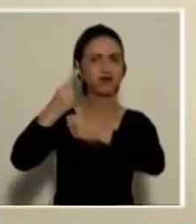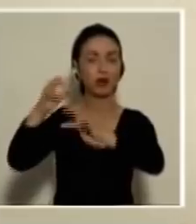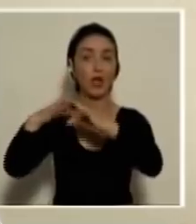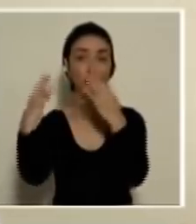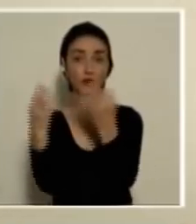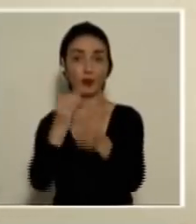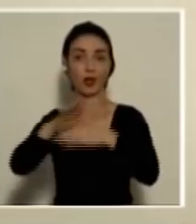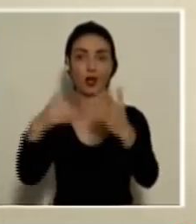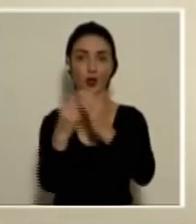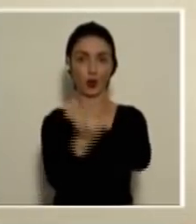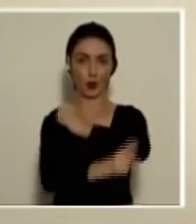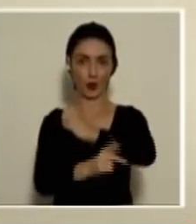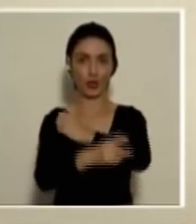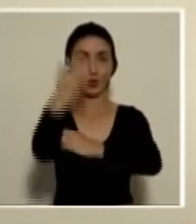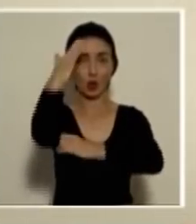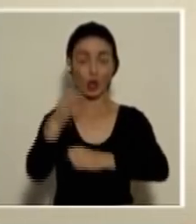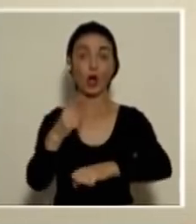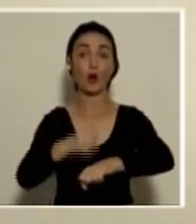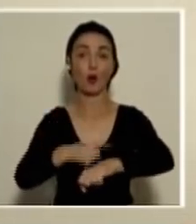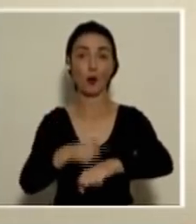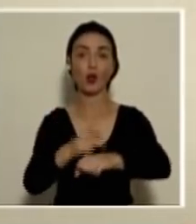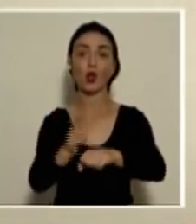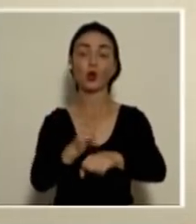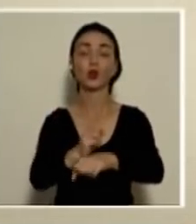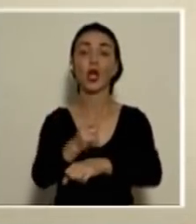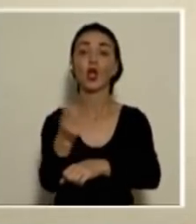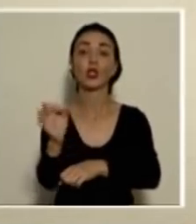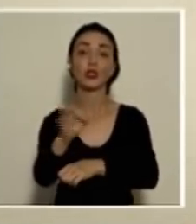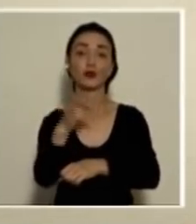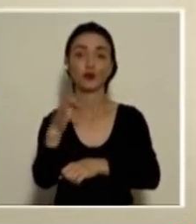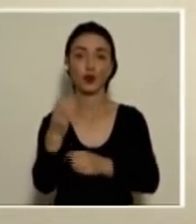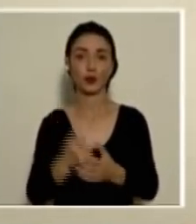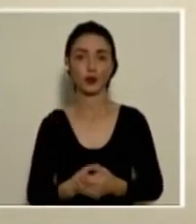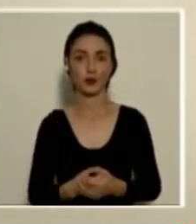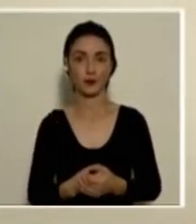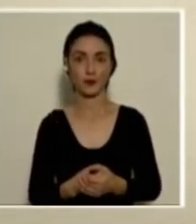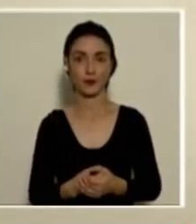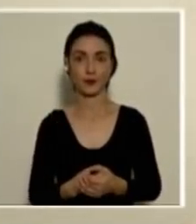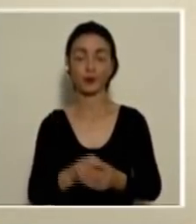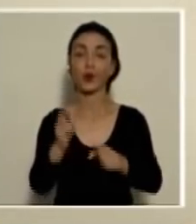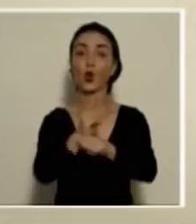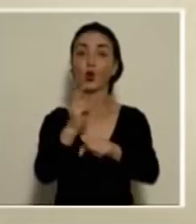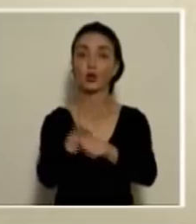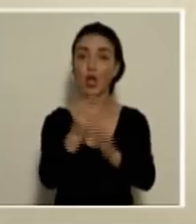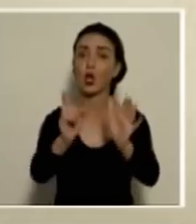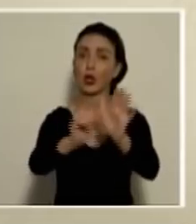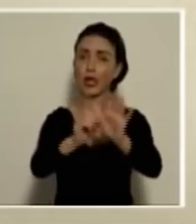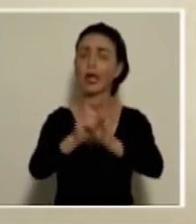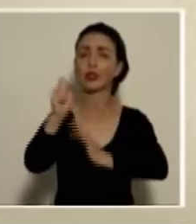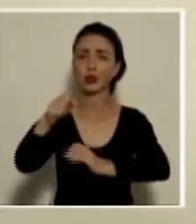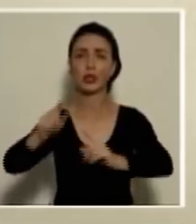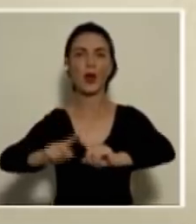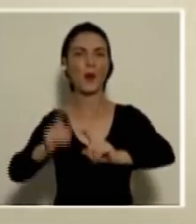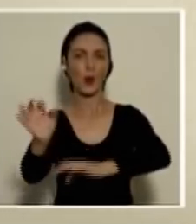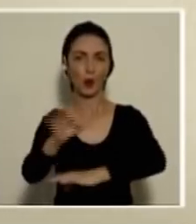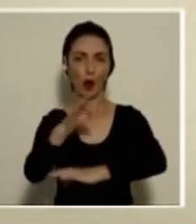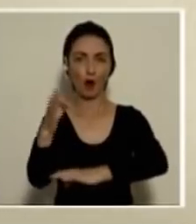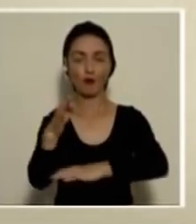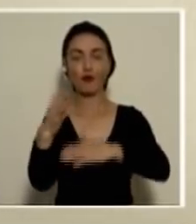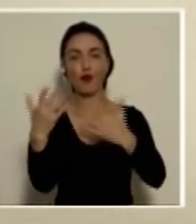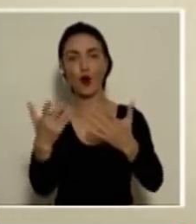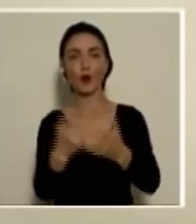familias y a todo el país. Creo que el momento es utilizar otro tipo de herramientas, haciendo uso del derecho, pero de una forma más